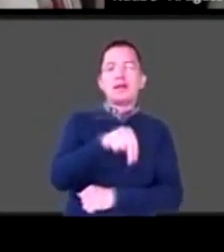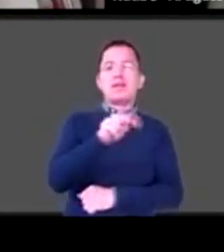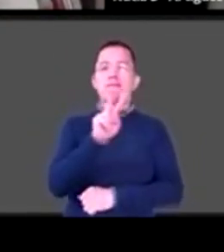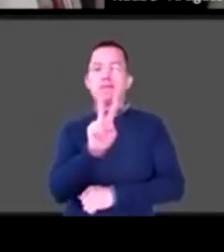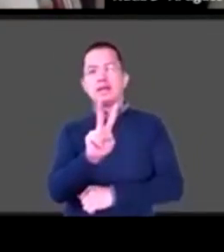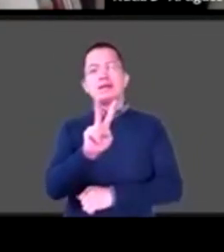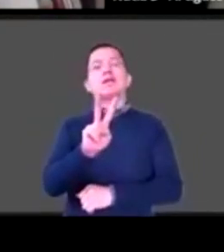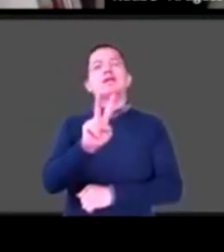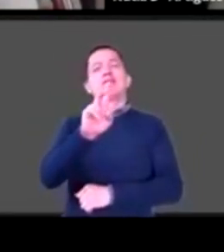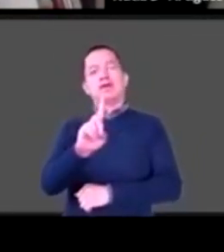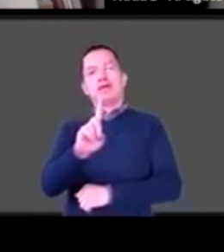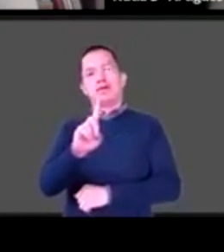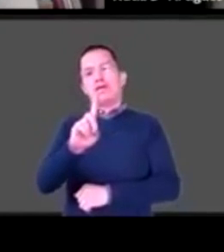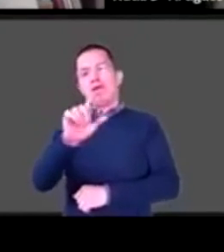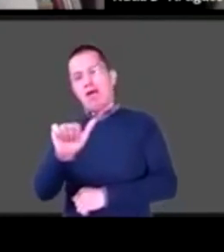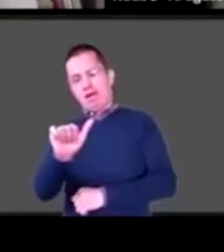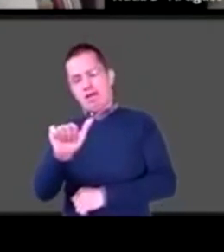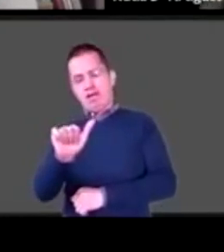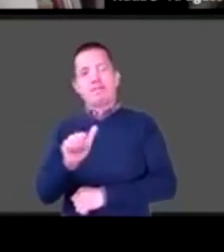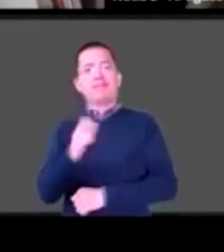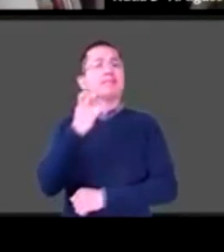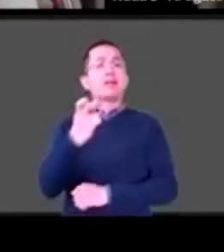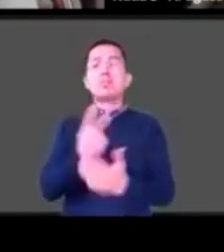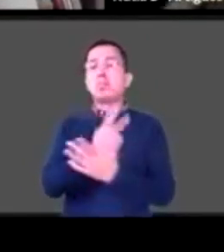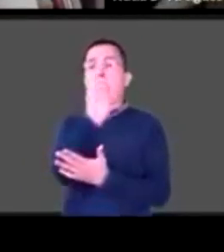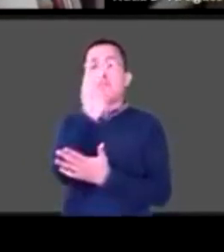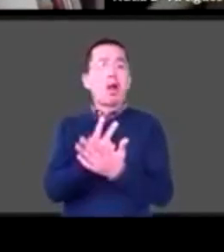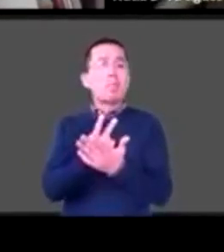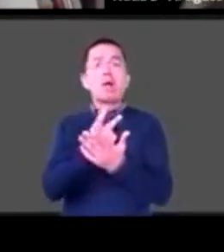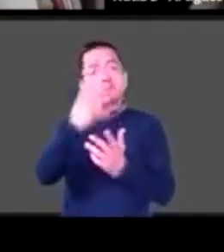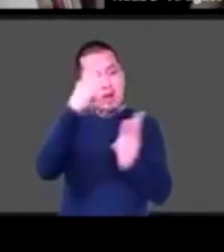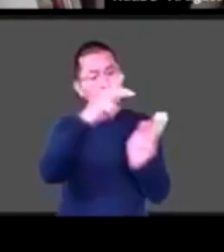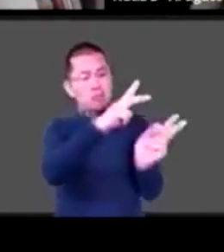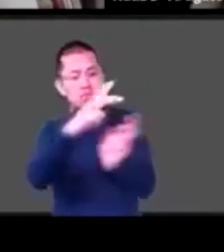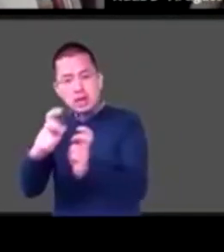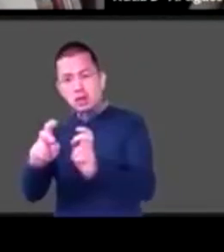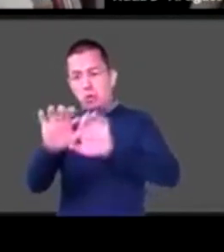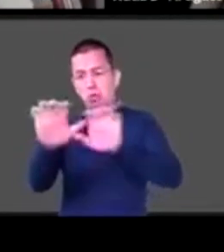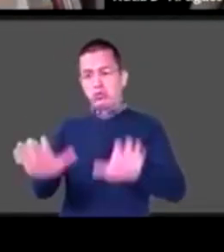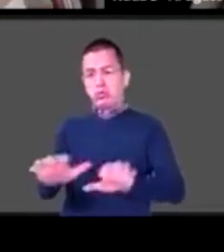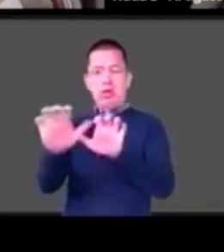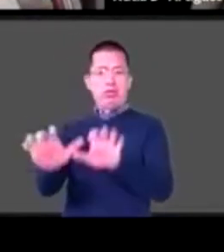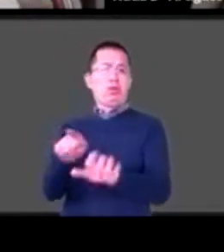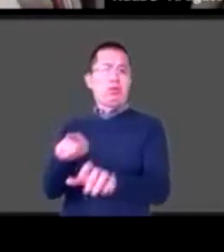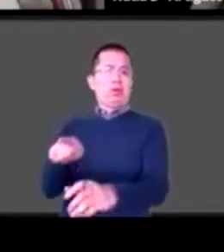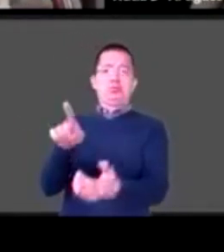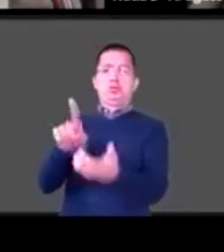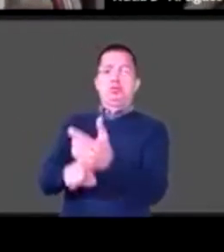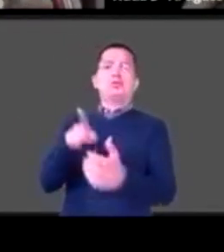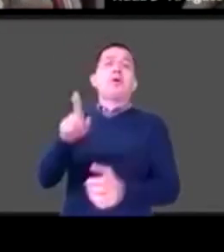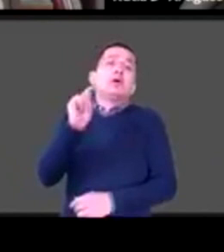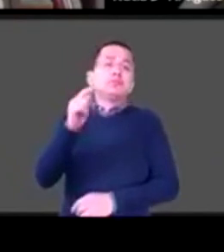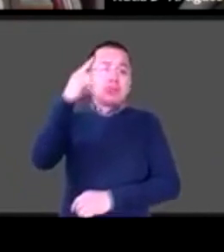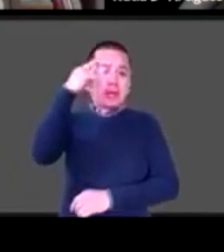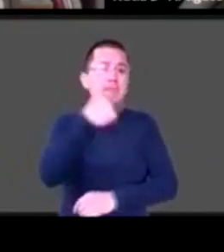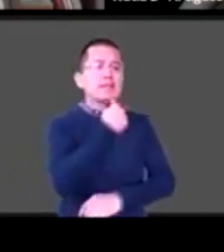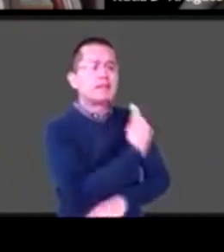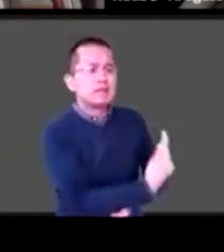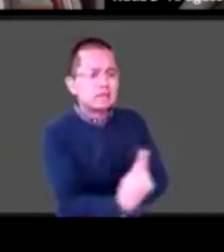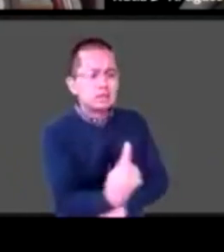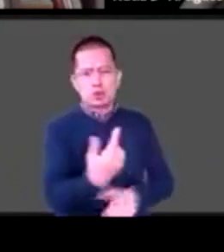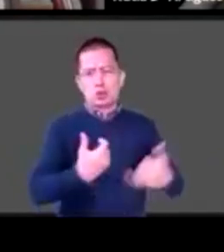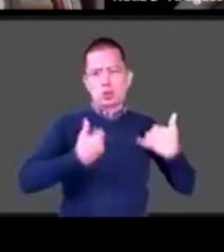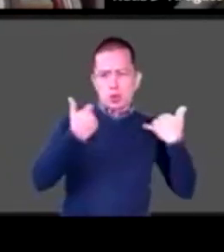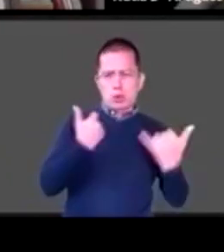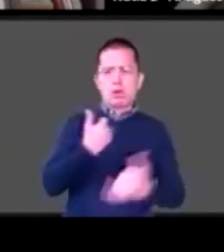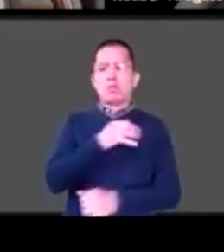de dado, A de alma. Es un software que se instala en la computadora y, entonces, la niña, niño, adolescente, va